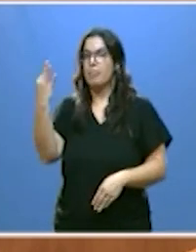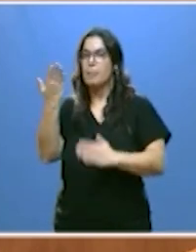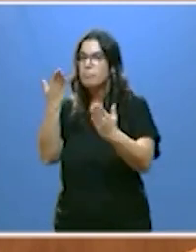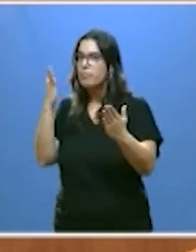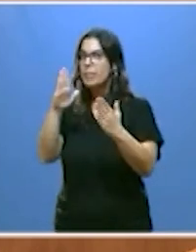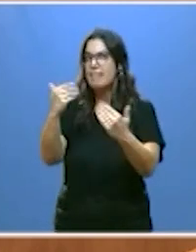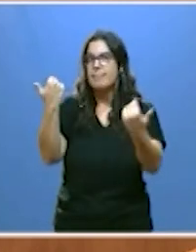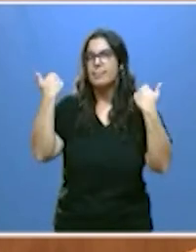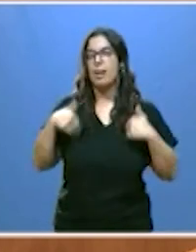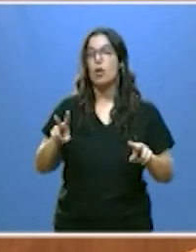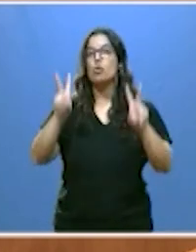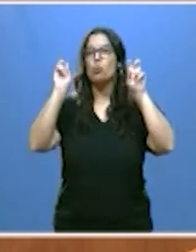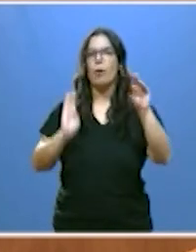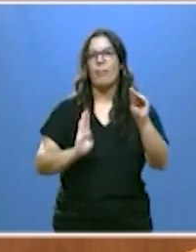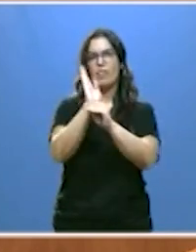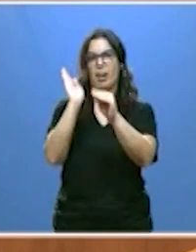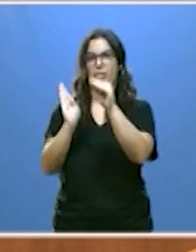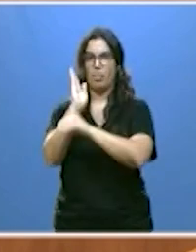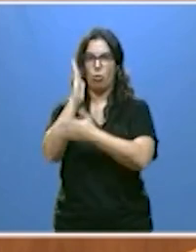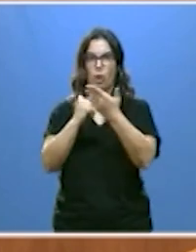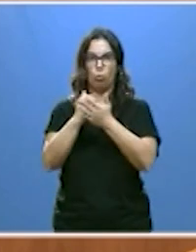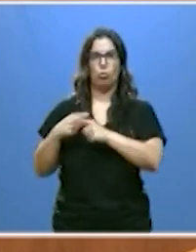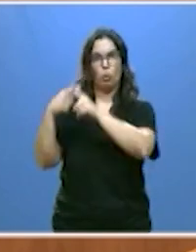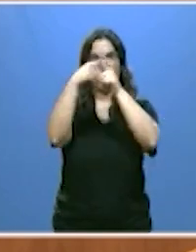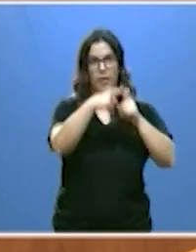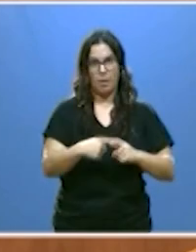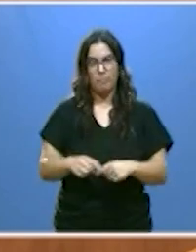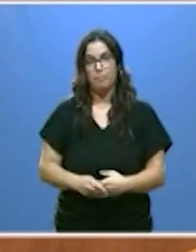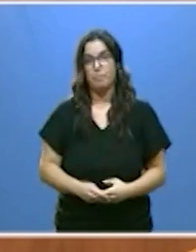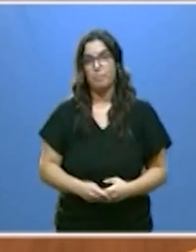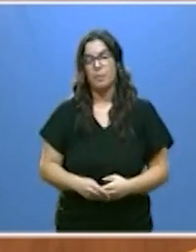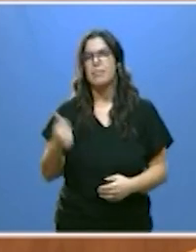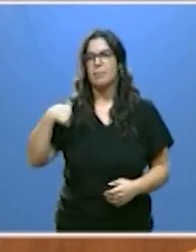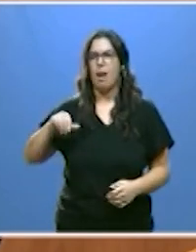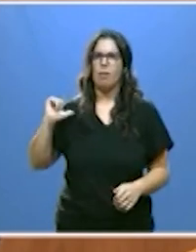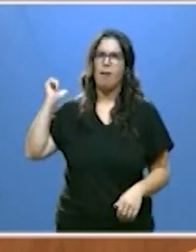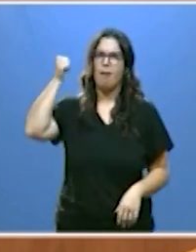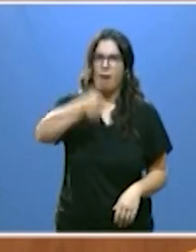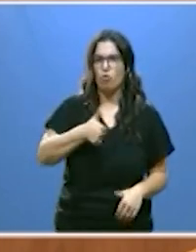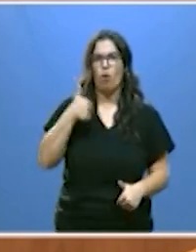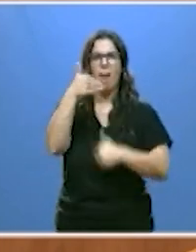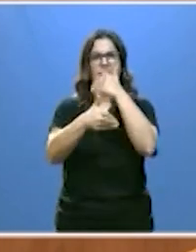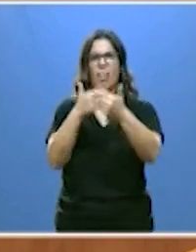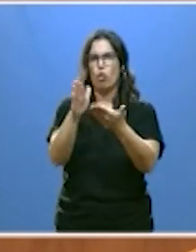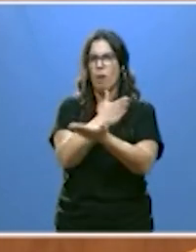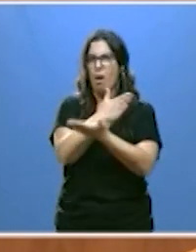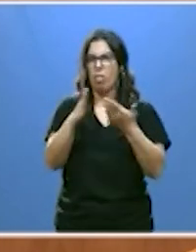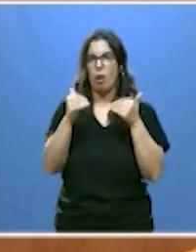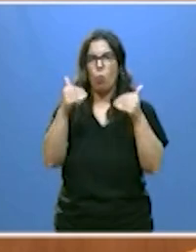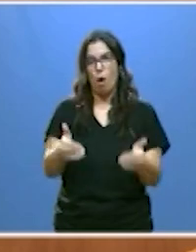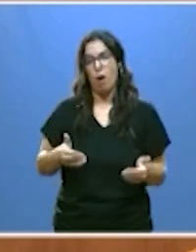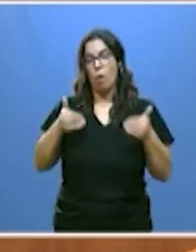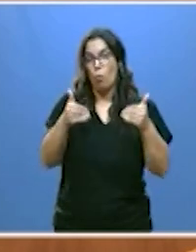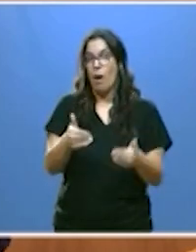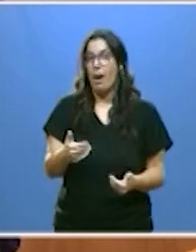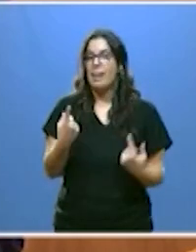de una vez la nueva financiación autonómica que llevamos muchísimos años sin avance alguno y que necesitamos